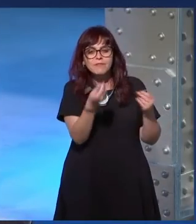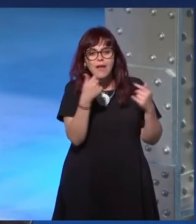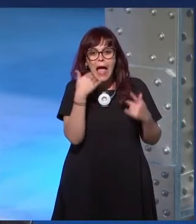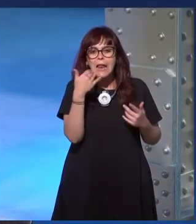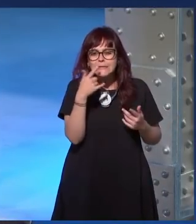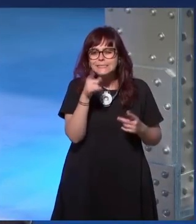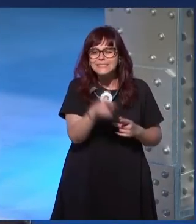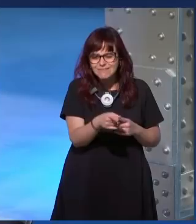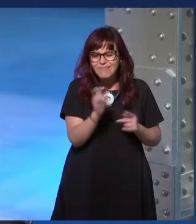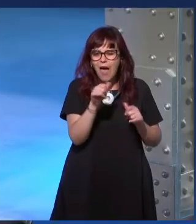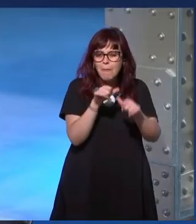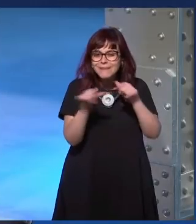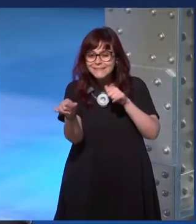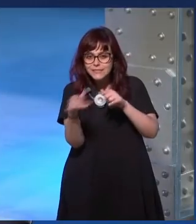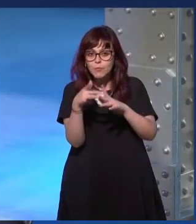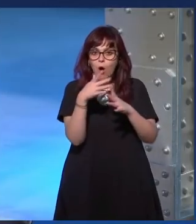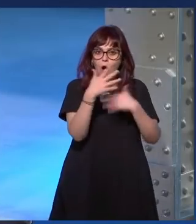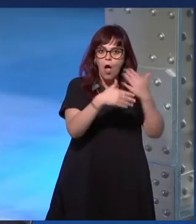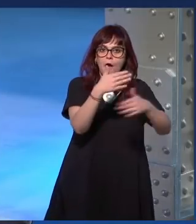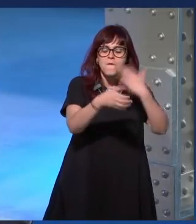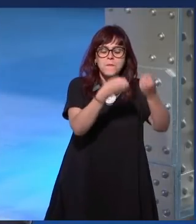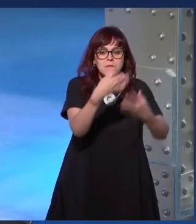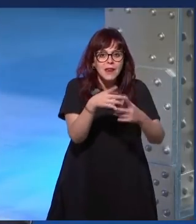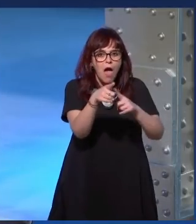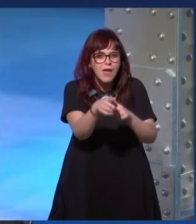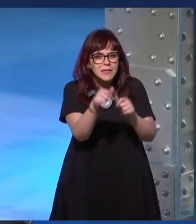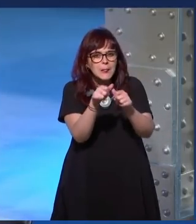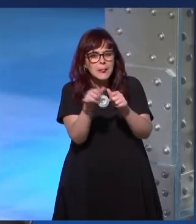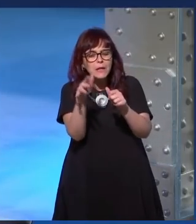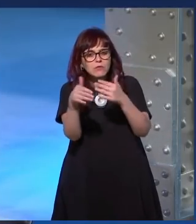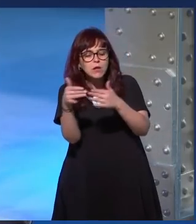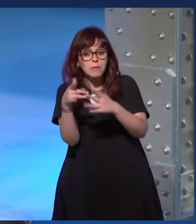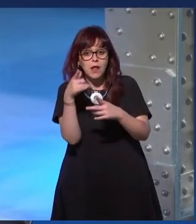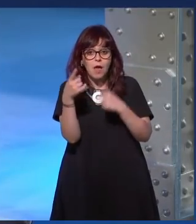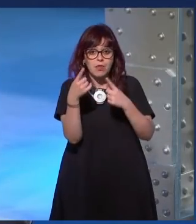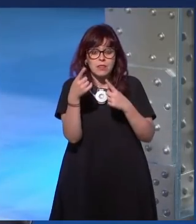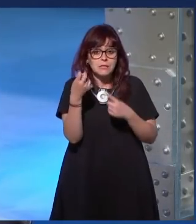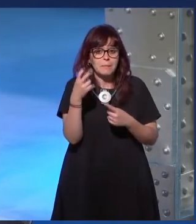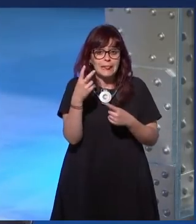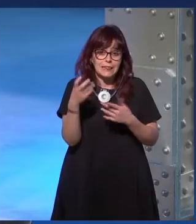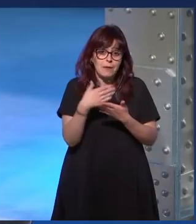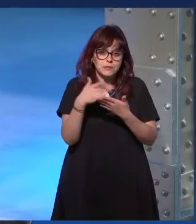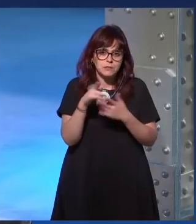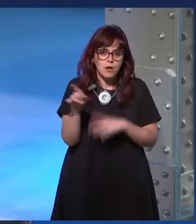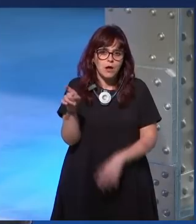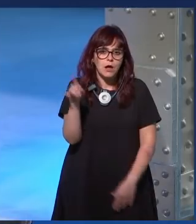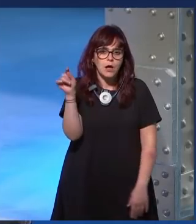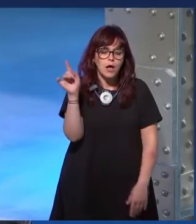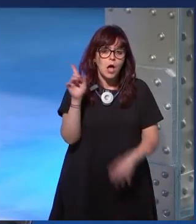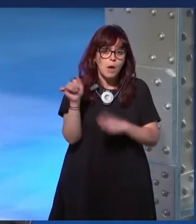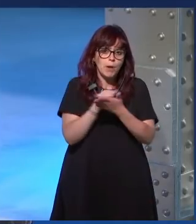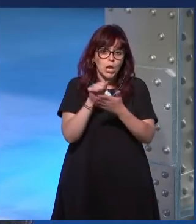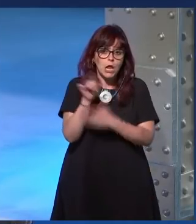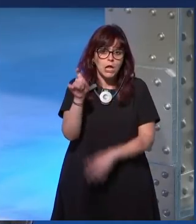notaba esa sensación de que todo iba perfectamente y pues sigo desde ahí a veces no son tres páginas a veces son 20 las borras igual y no hay dolor